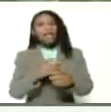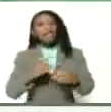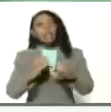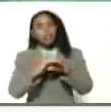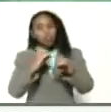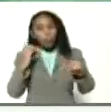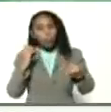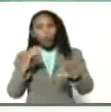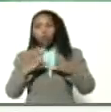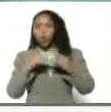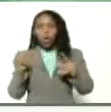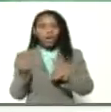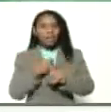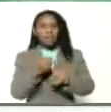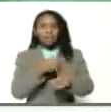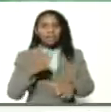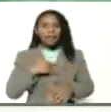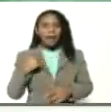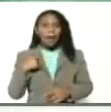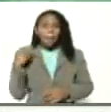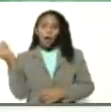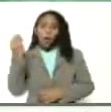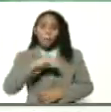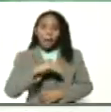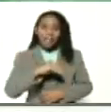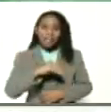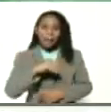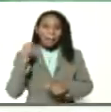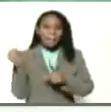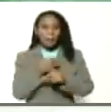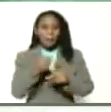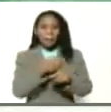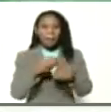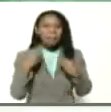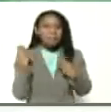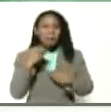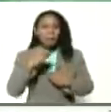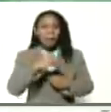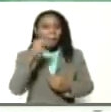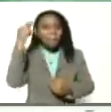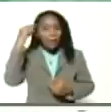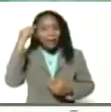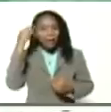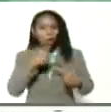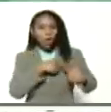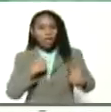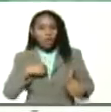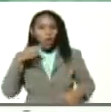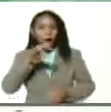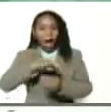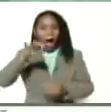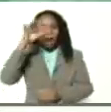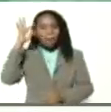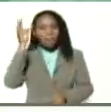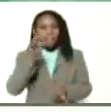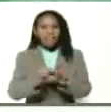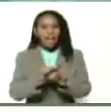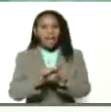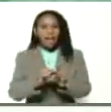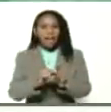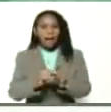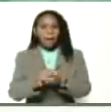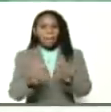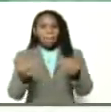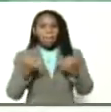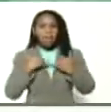que puedan atacar. Pero lo que más atacan es la mente, el corazón, el alma, la fe, la